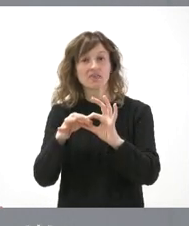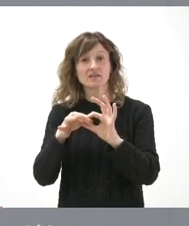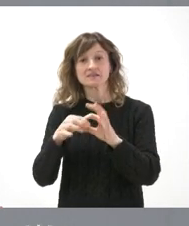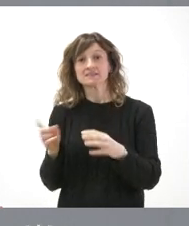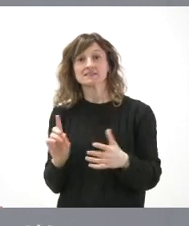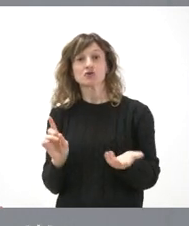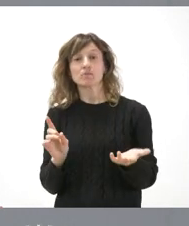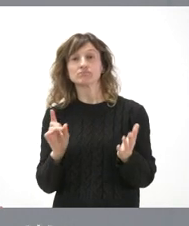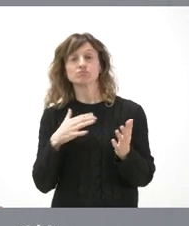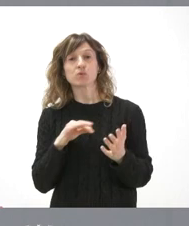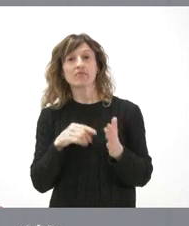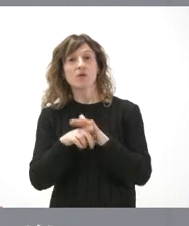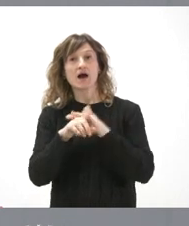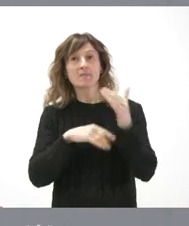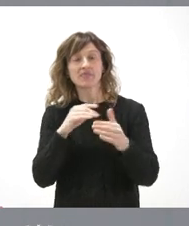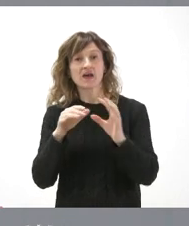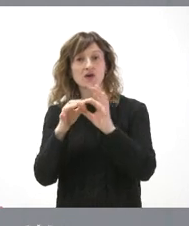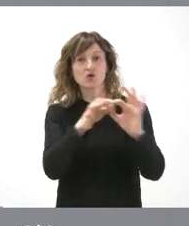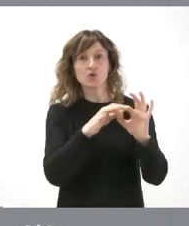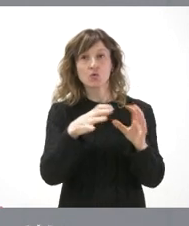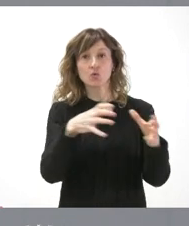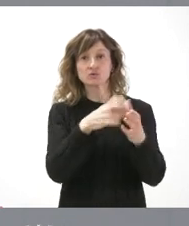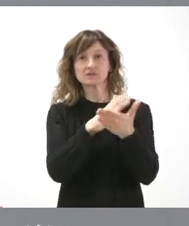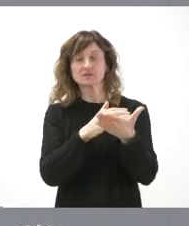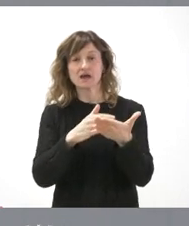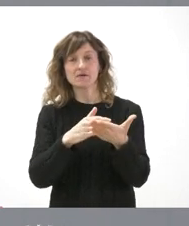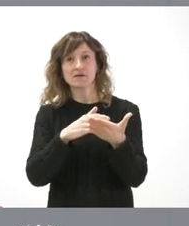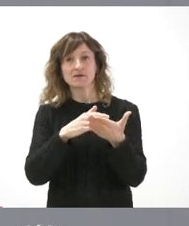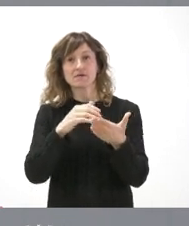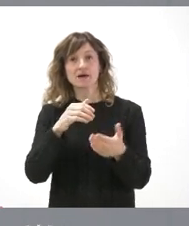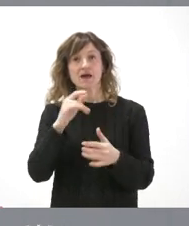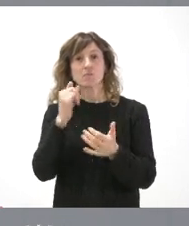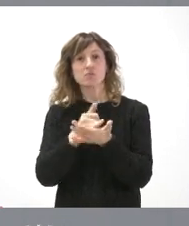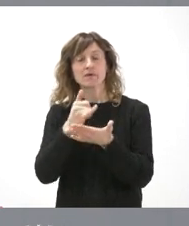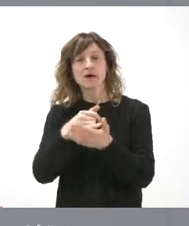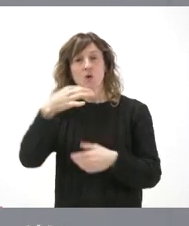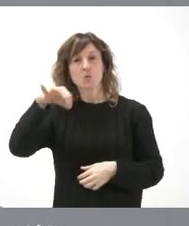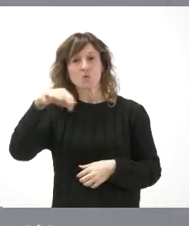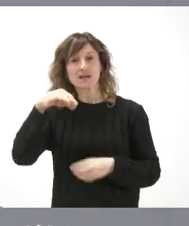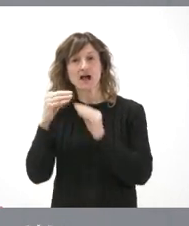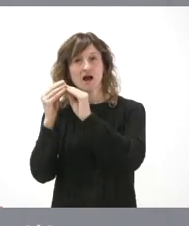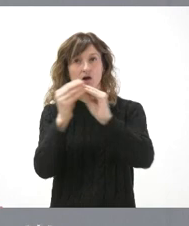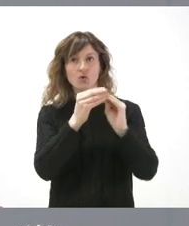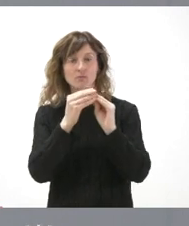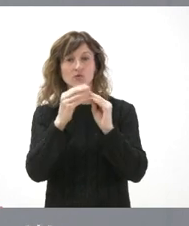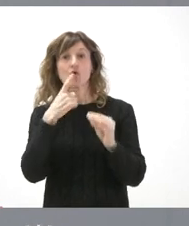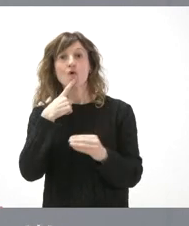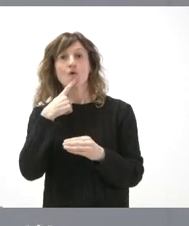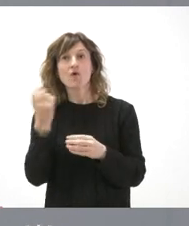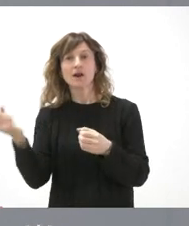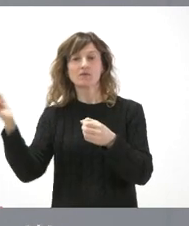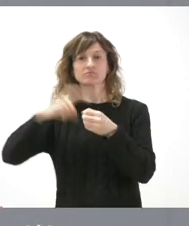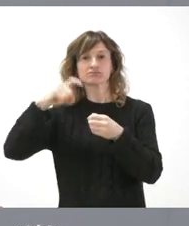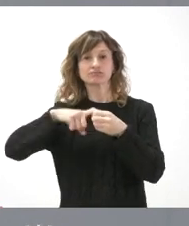así nosotros podemos avanzar conjuntamente para esta BAO única, para esta BAO común y que a esto se pueden sumar, ojalá las